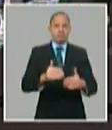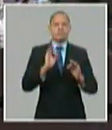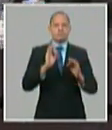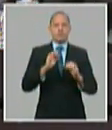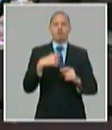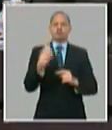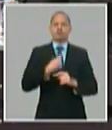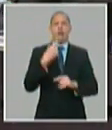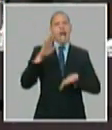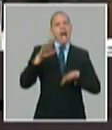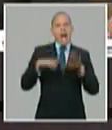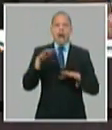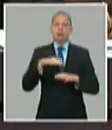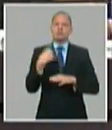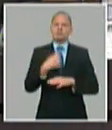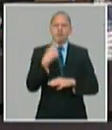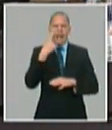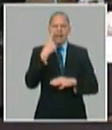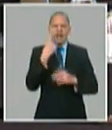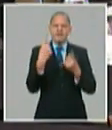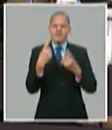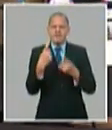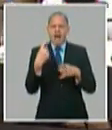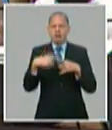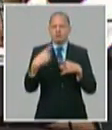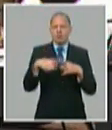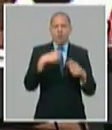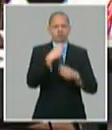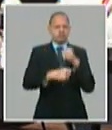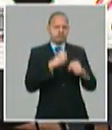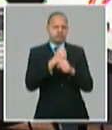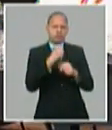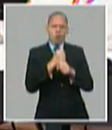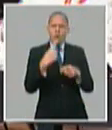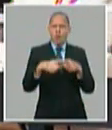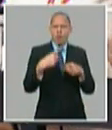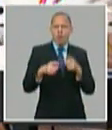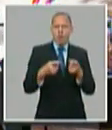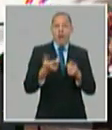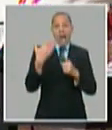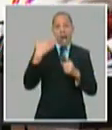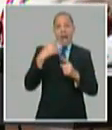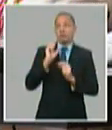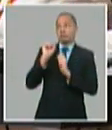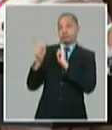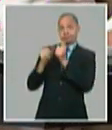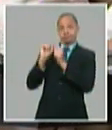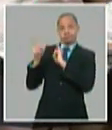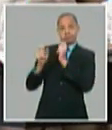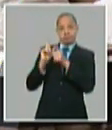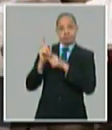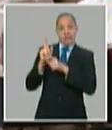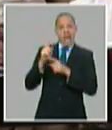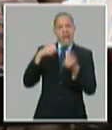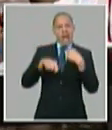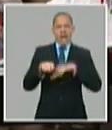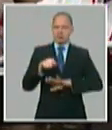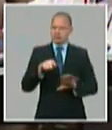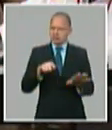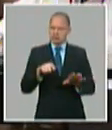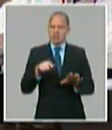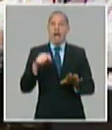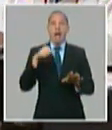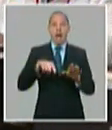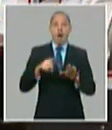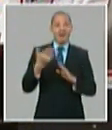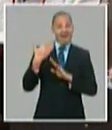requieren para las producciones de las entidades de la zona especial de desarrollo Mariel de importación con producciones nacionales esa divisa entra a la economía